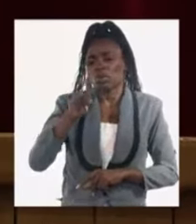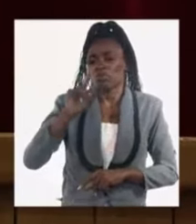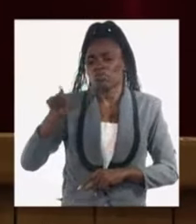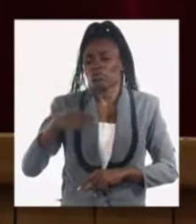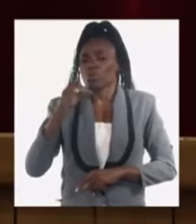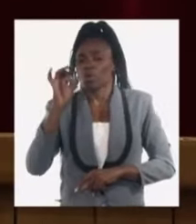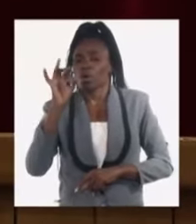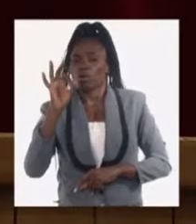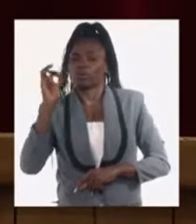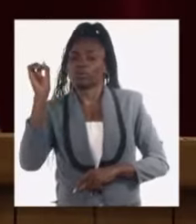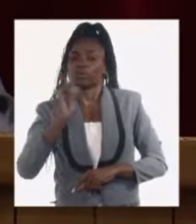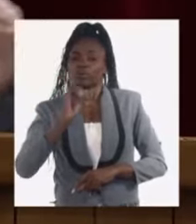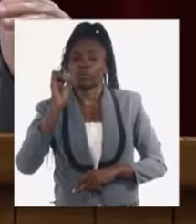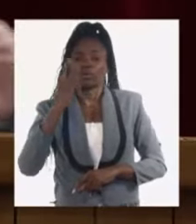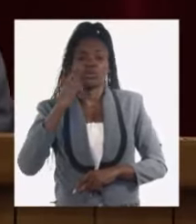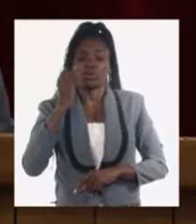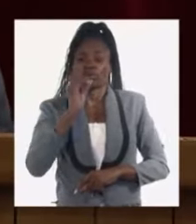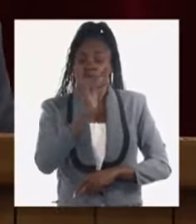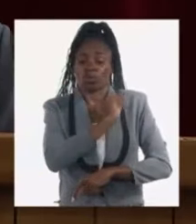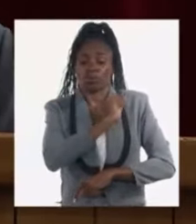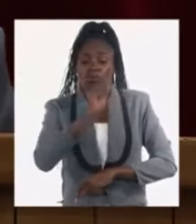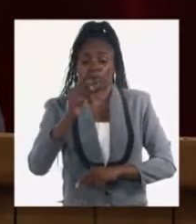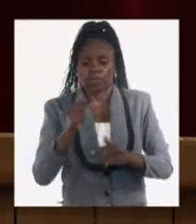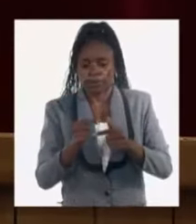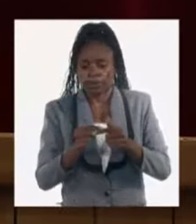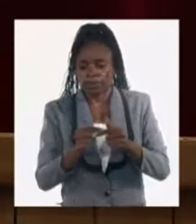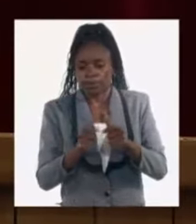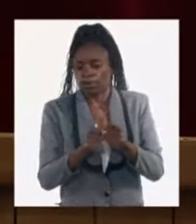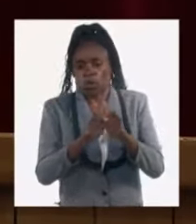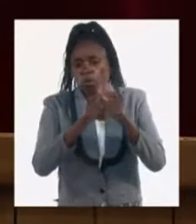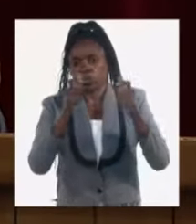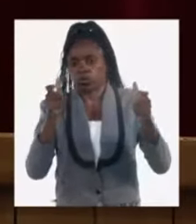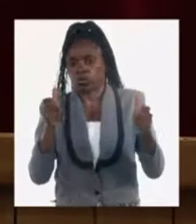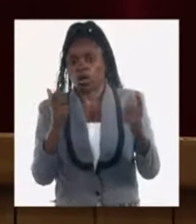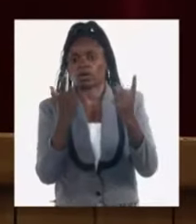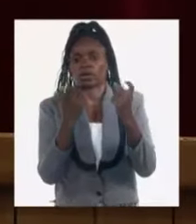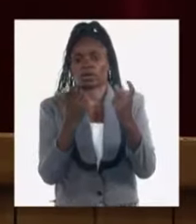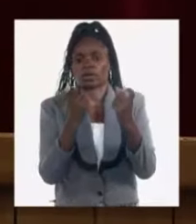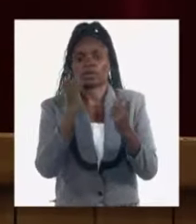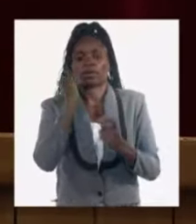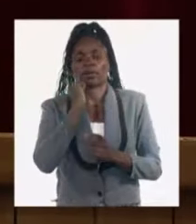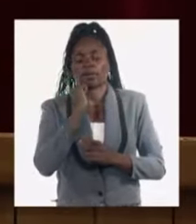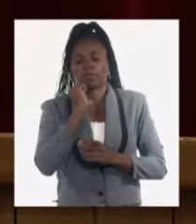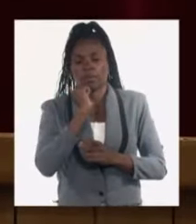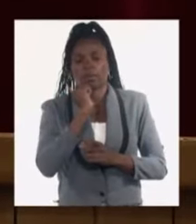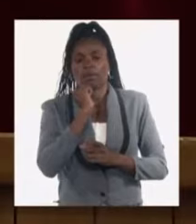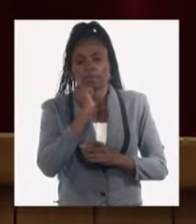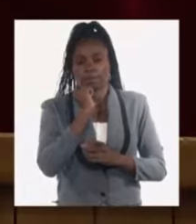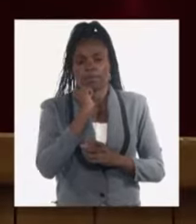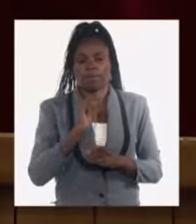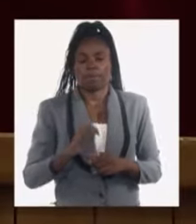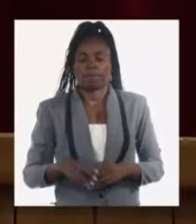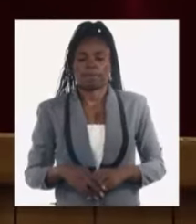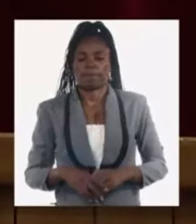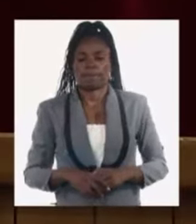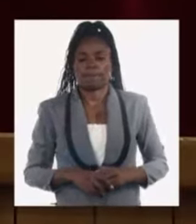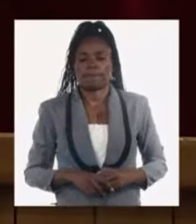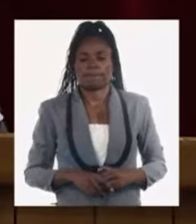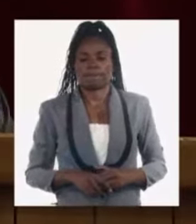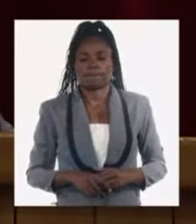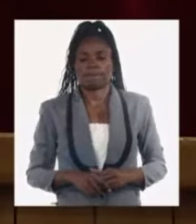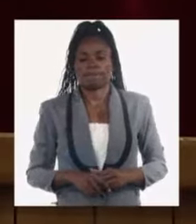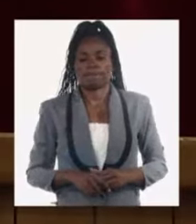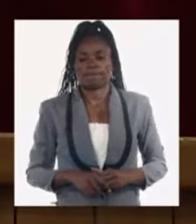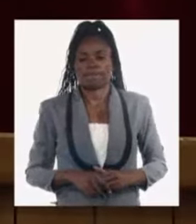entorno en que no logramos el despegue que realmente es necesario el crecimiento que realmente es necesario para